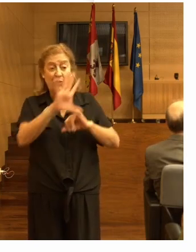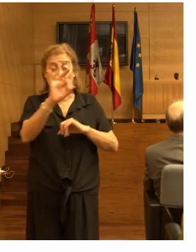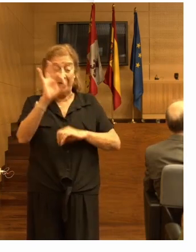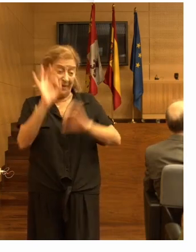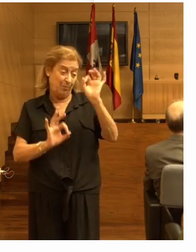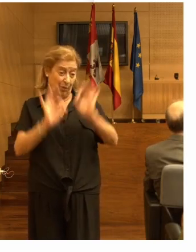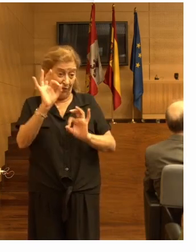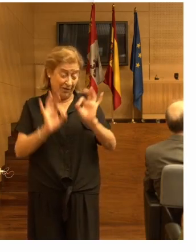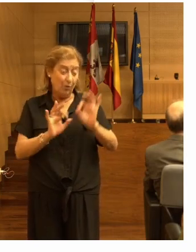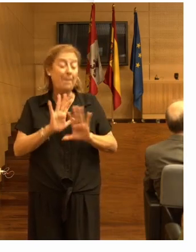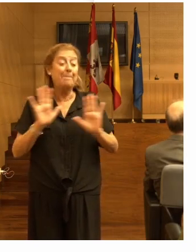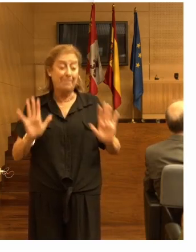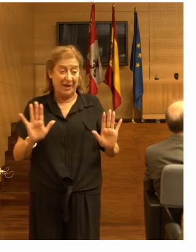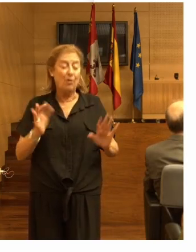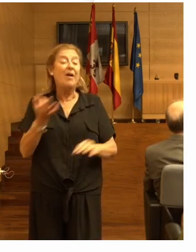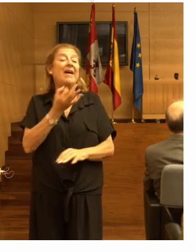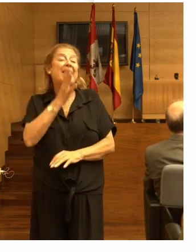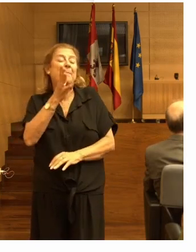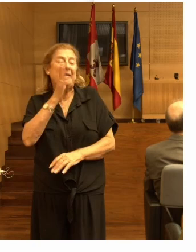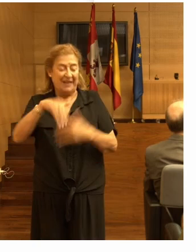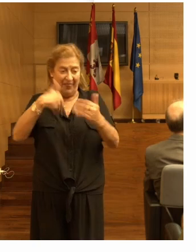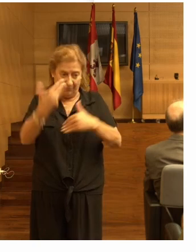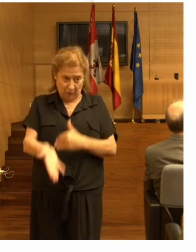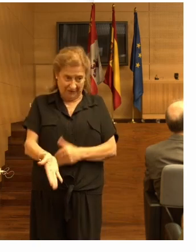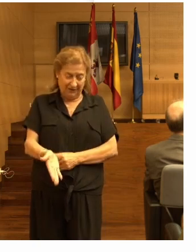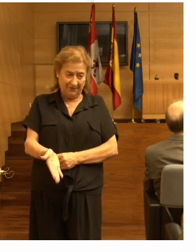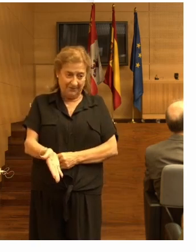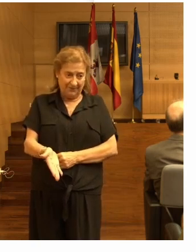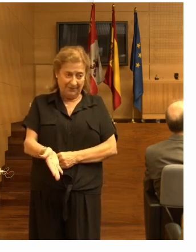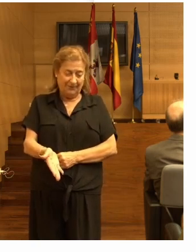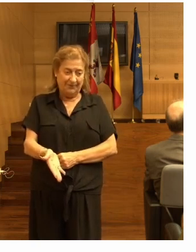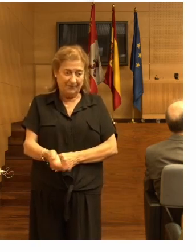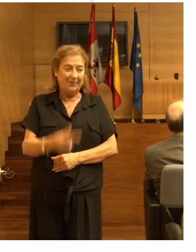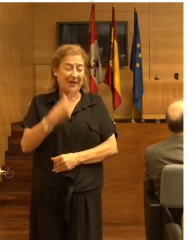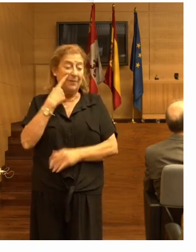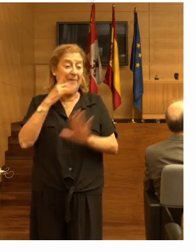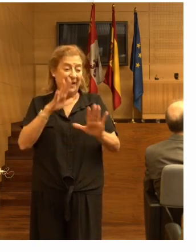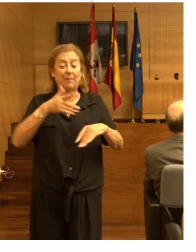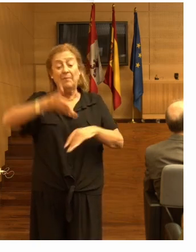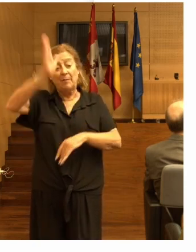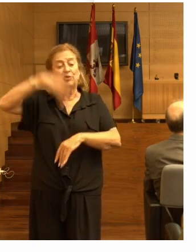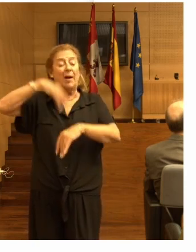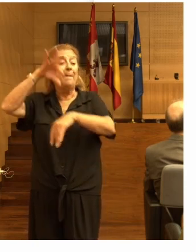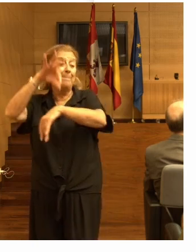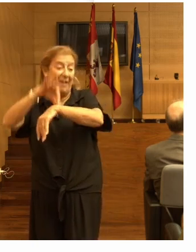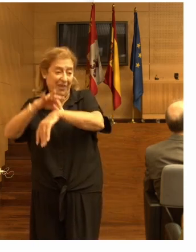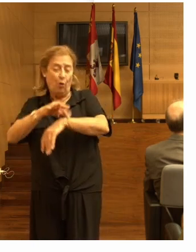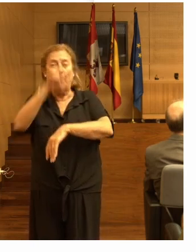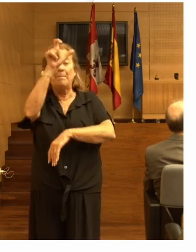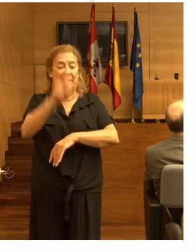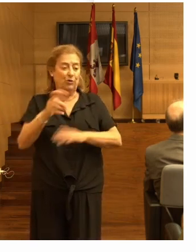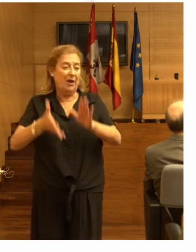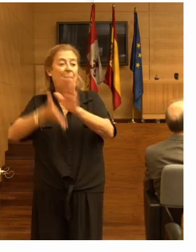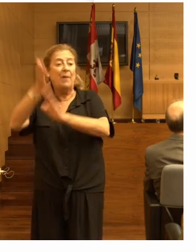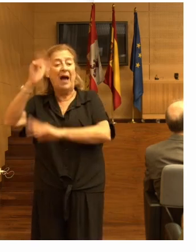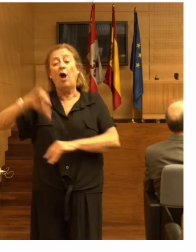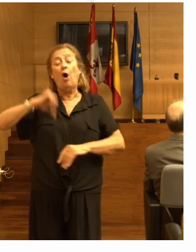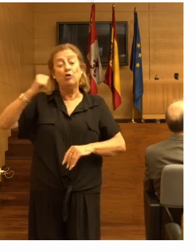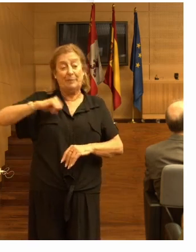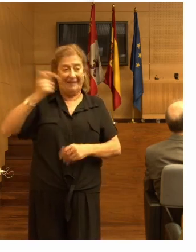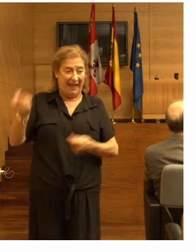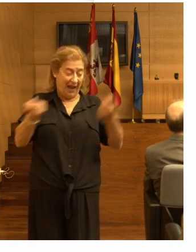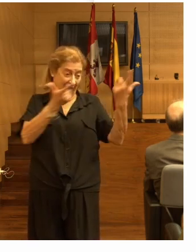¿vale? Pero, ¿qué pasa después? Vamos al médico, la persona pasa al hospital,